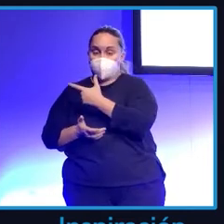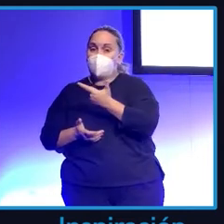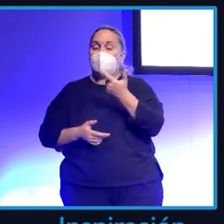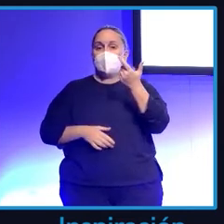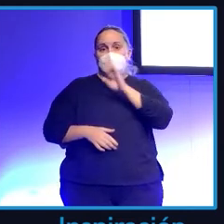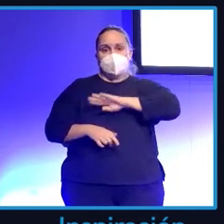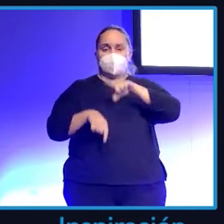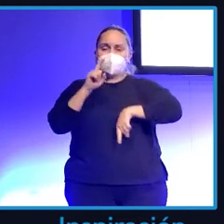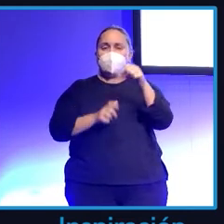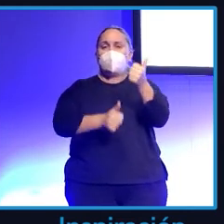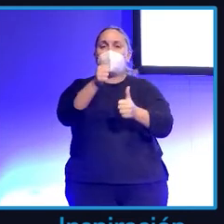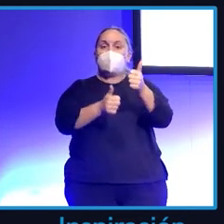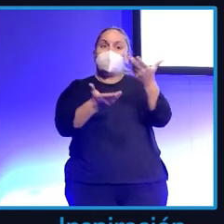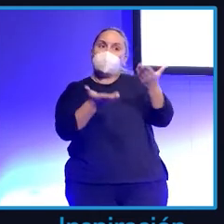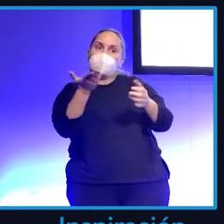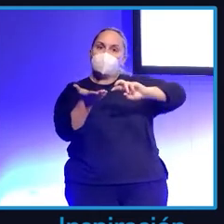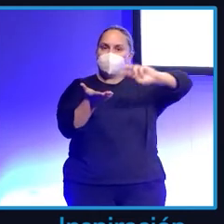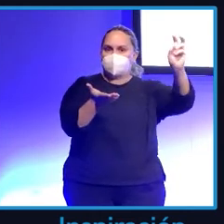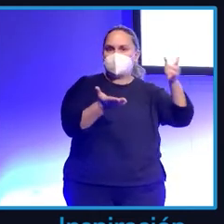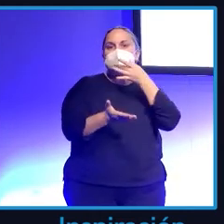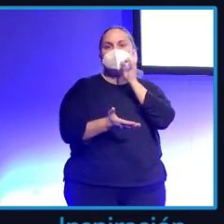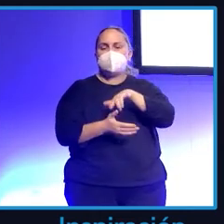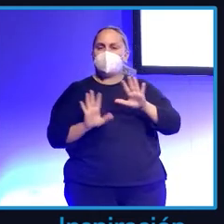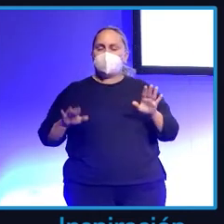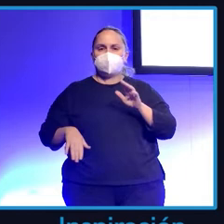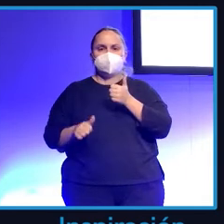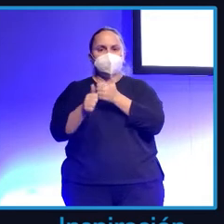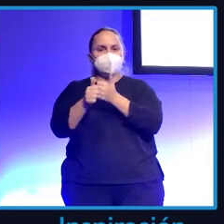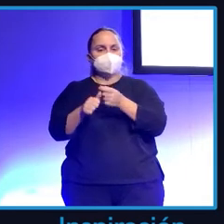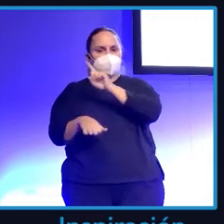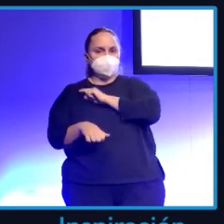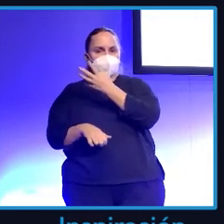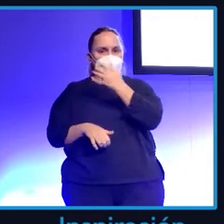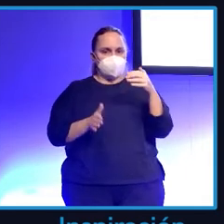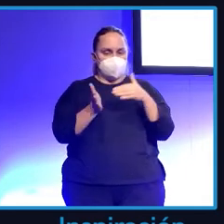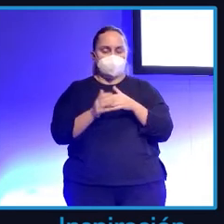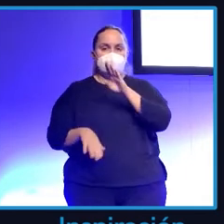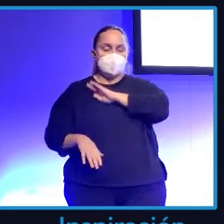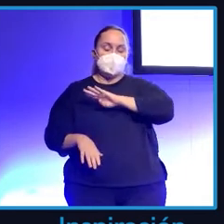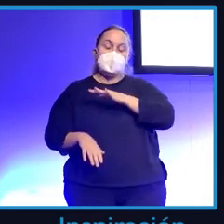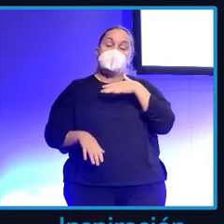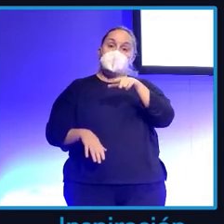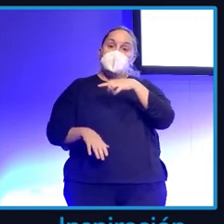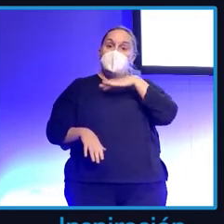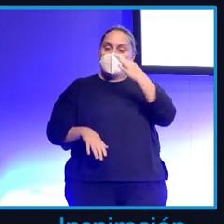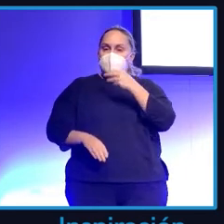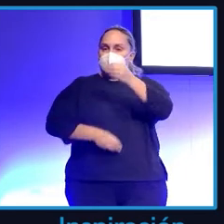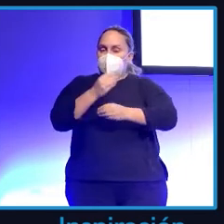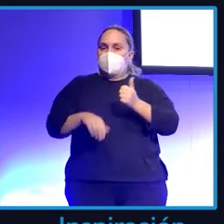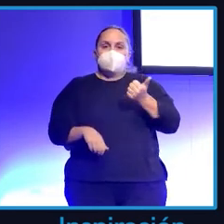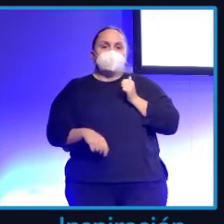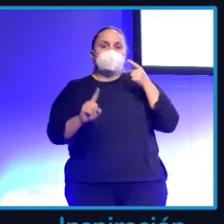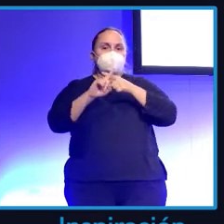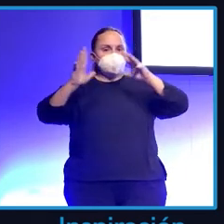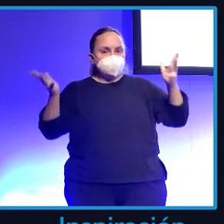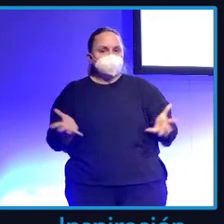con quién te compares, pero sí que es una cantidad de gente suficiente como para poder hacer cosas y promover cosas y